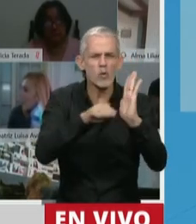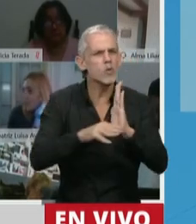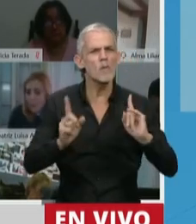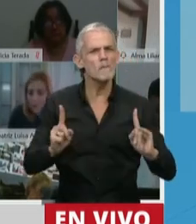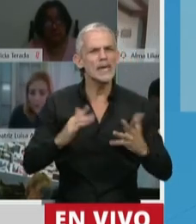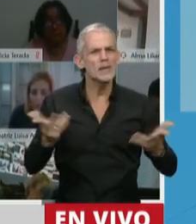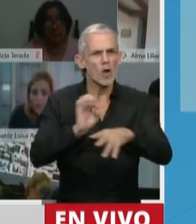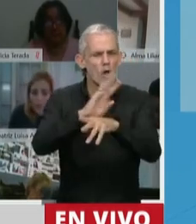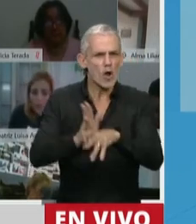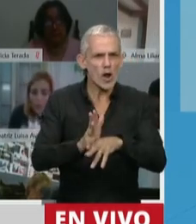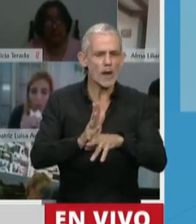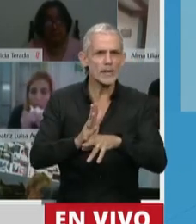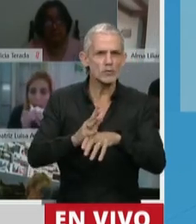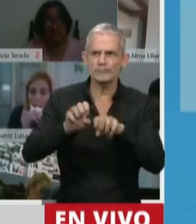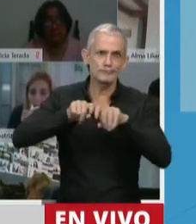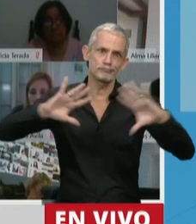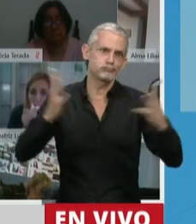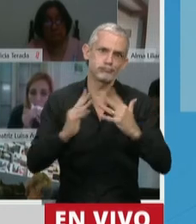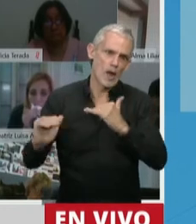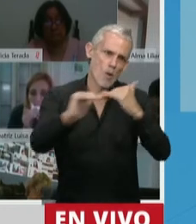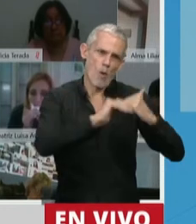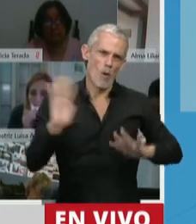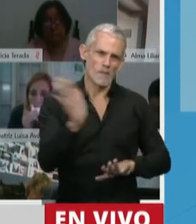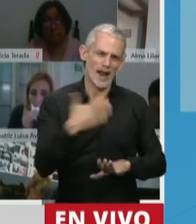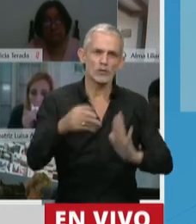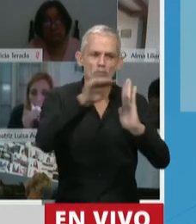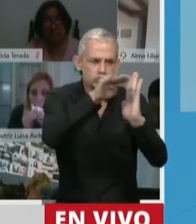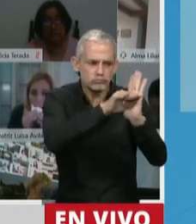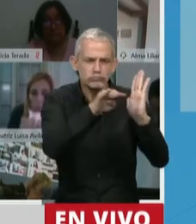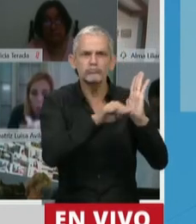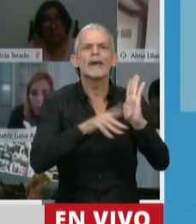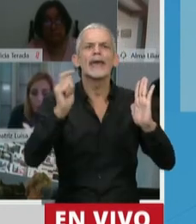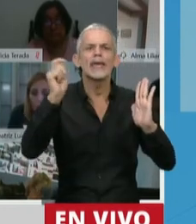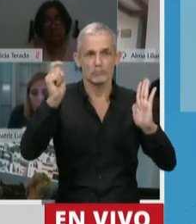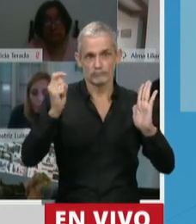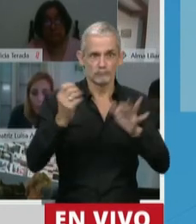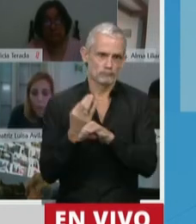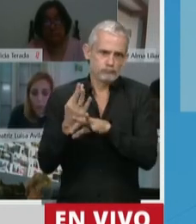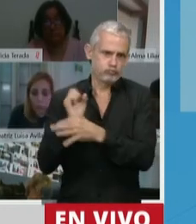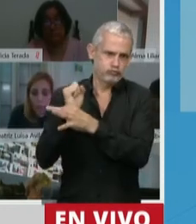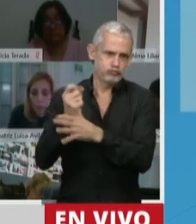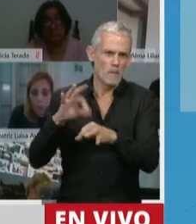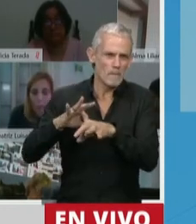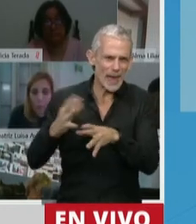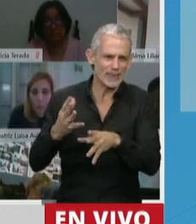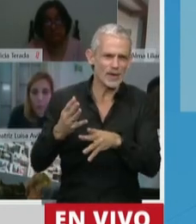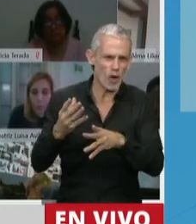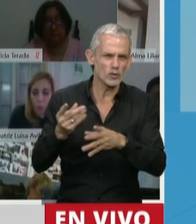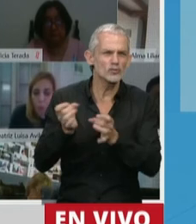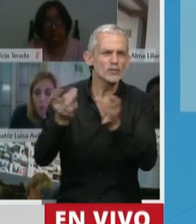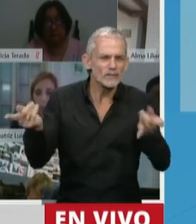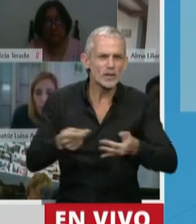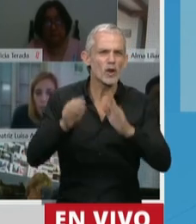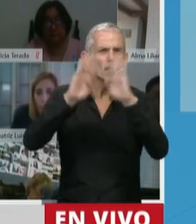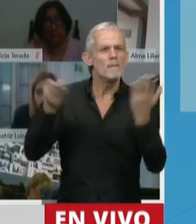frente a esta pandemia que nos azota a todos por igual, fueron diseñados por los especialistas, por los expertos que asesoran el Ministerio de